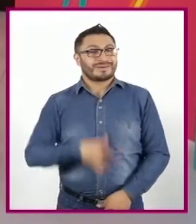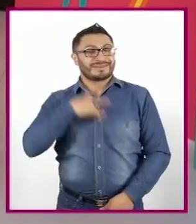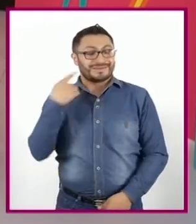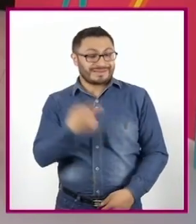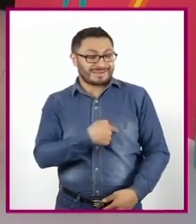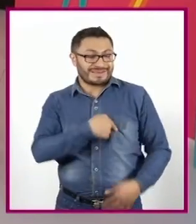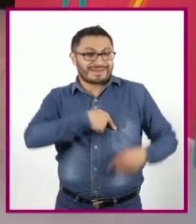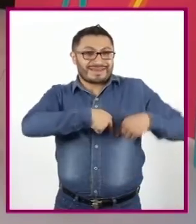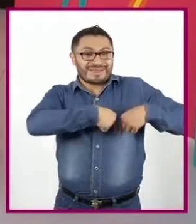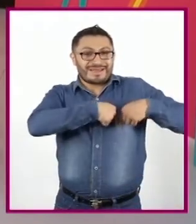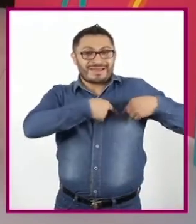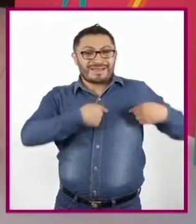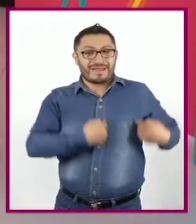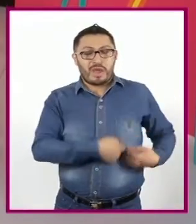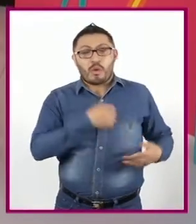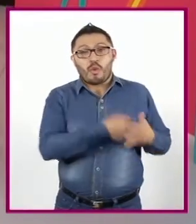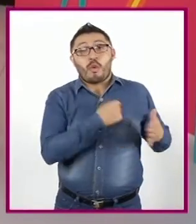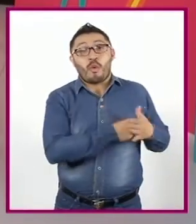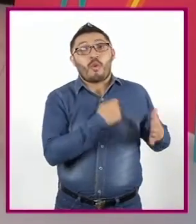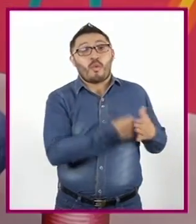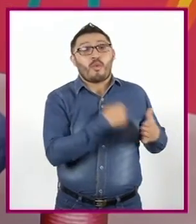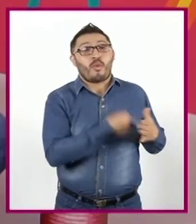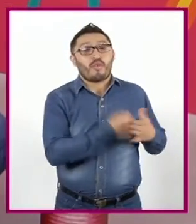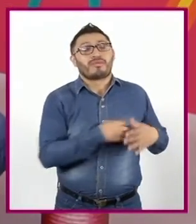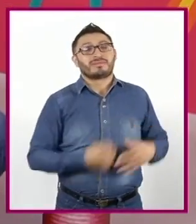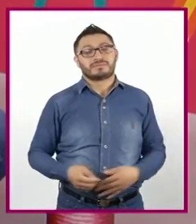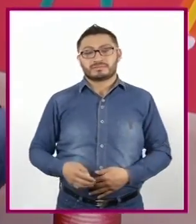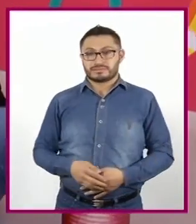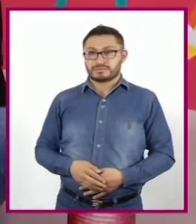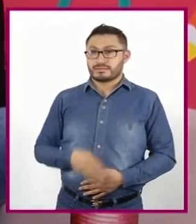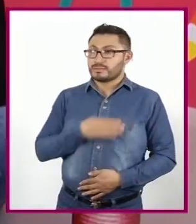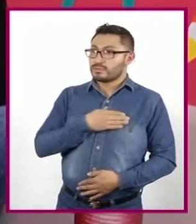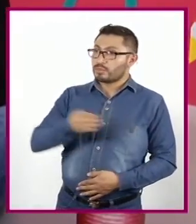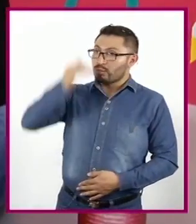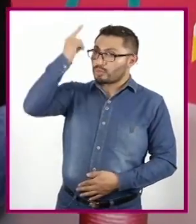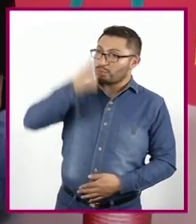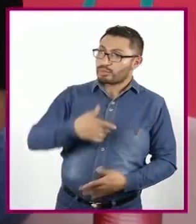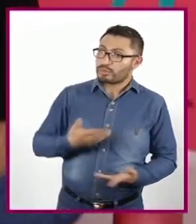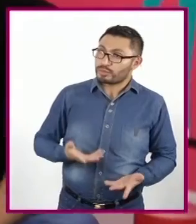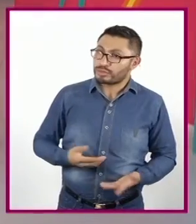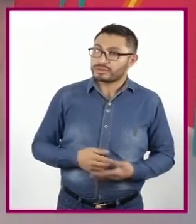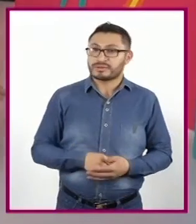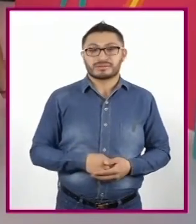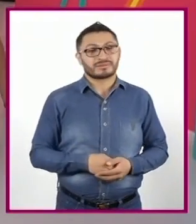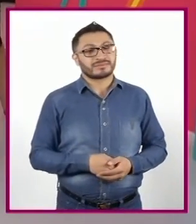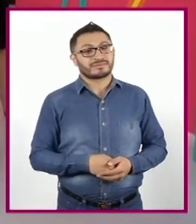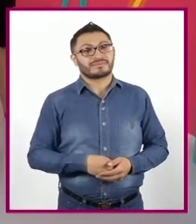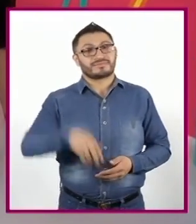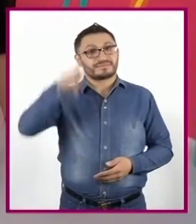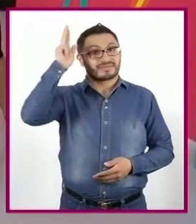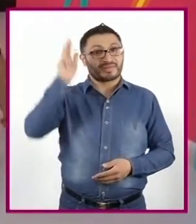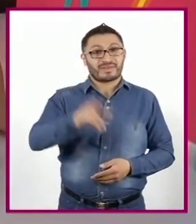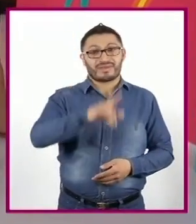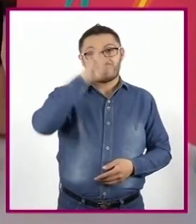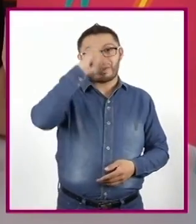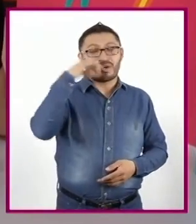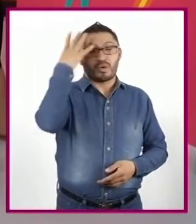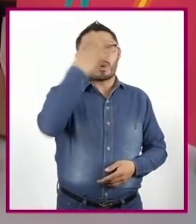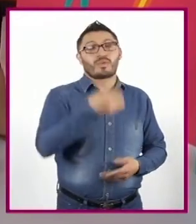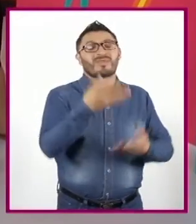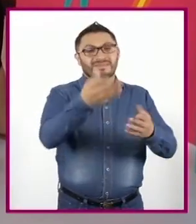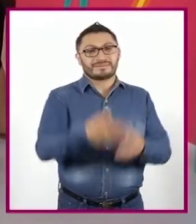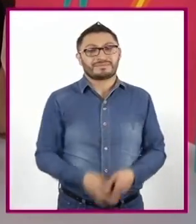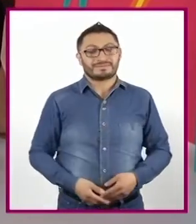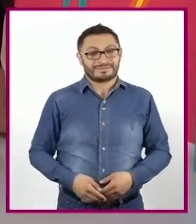acelera Buenas noches Hola papá ¿Qué